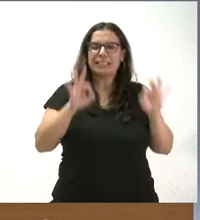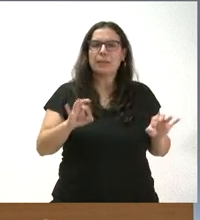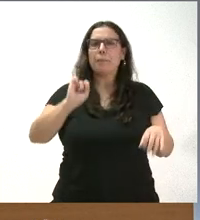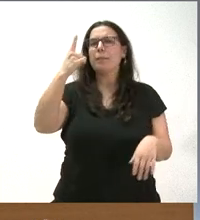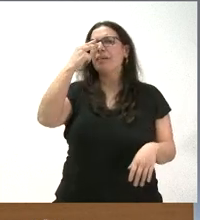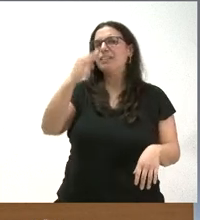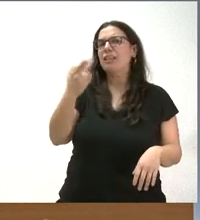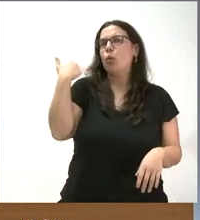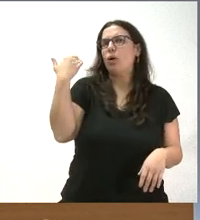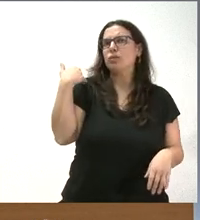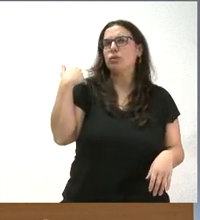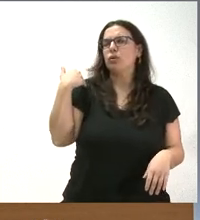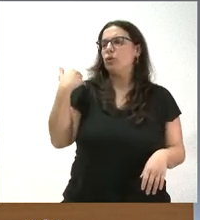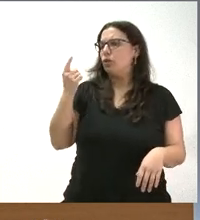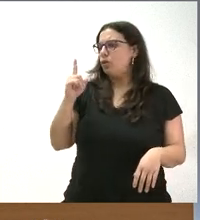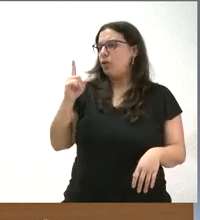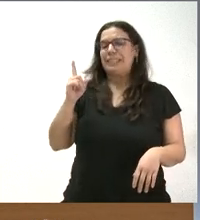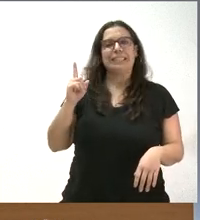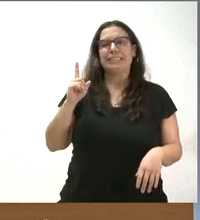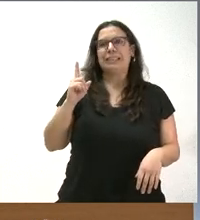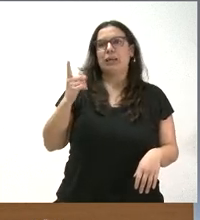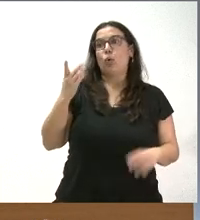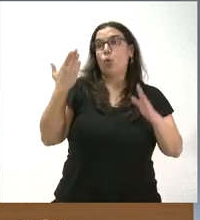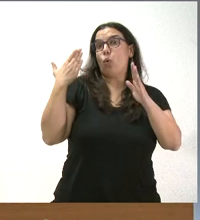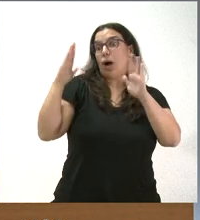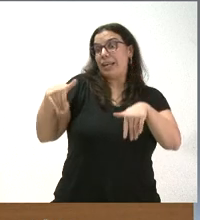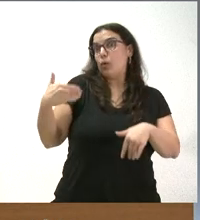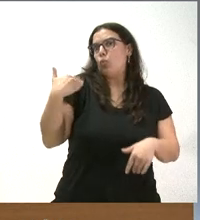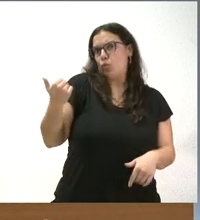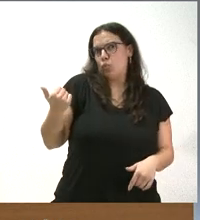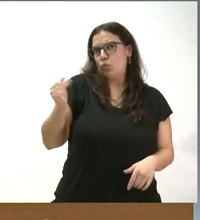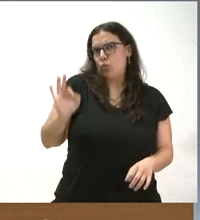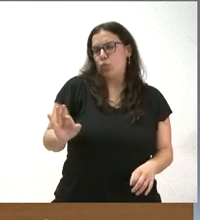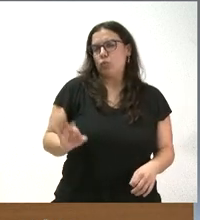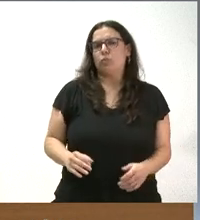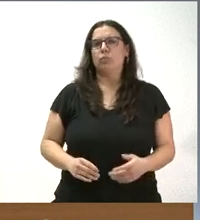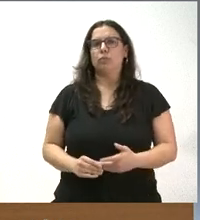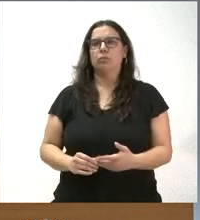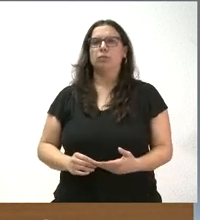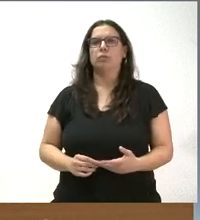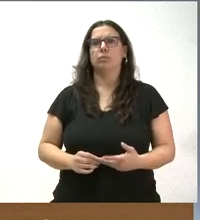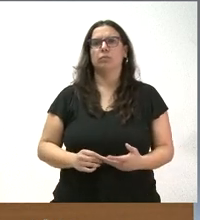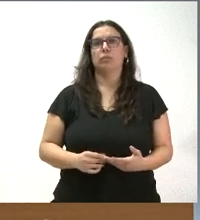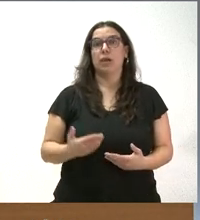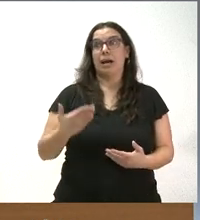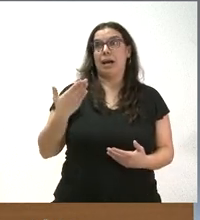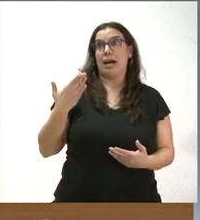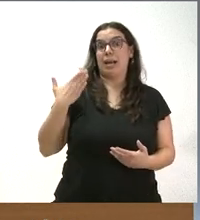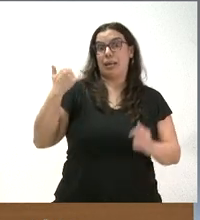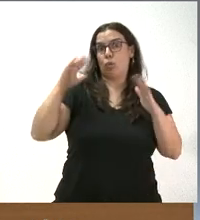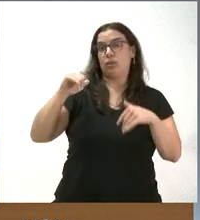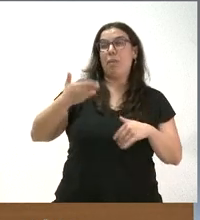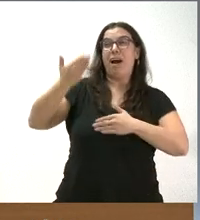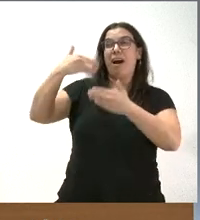Ayer. No, a la primera no lo sé. La última ayer. Sí, la última ayer, perdón. La última fue ayer y la primera